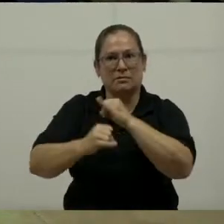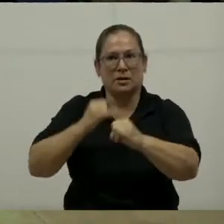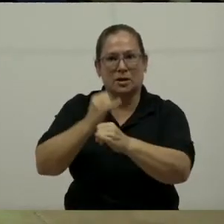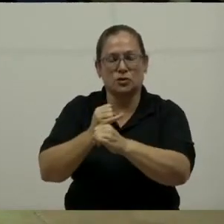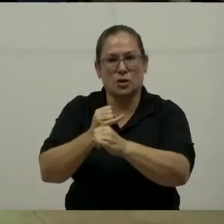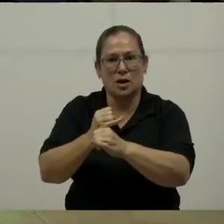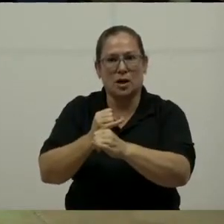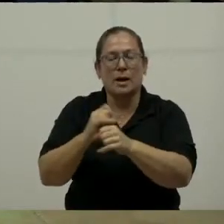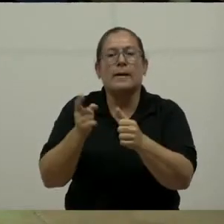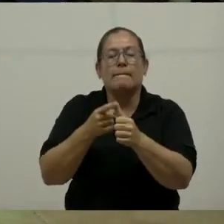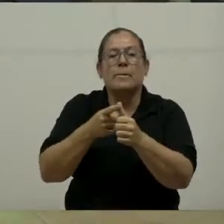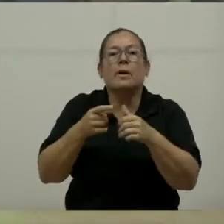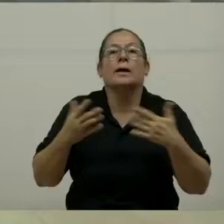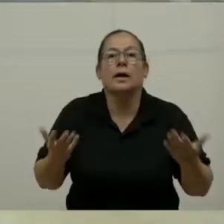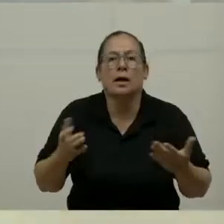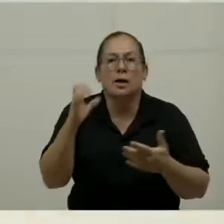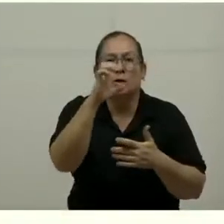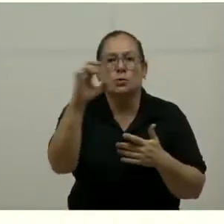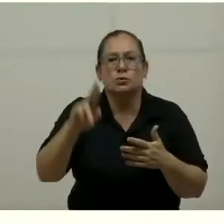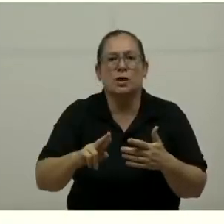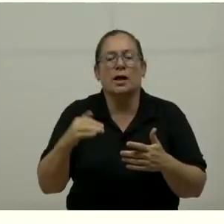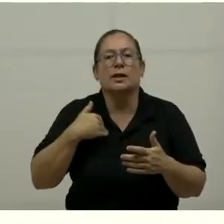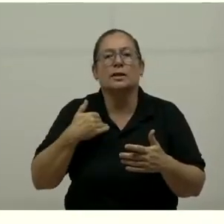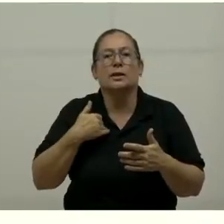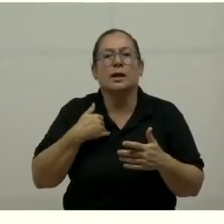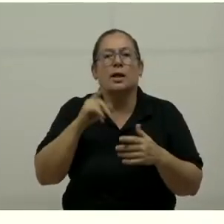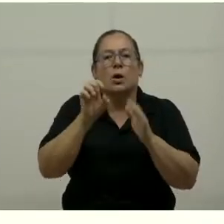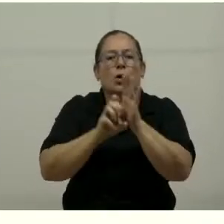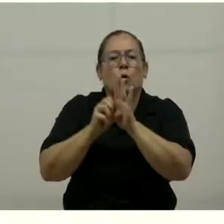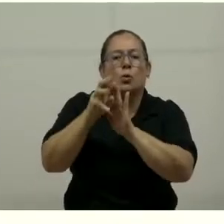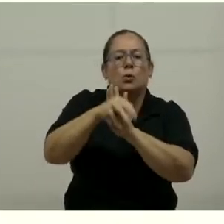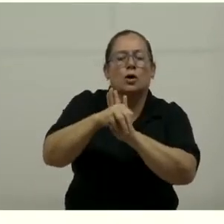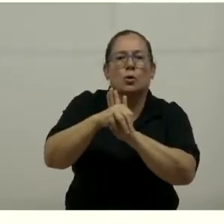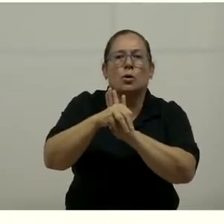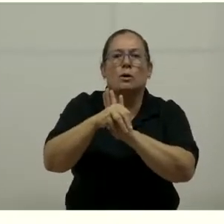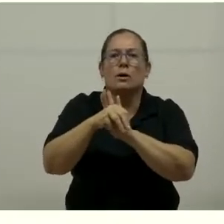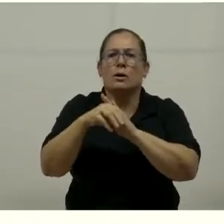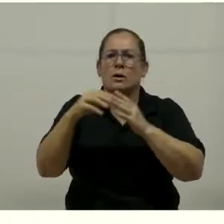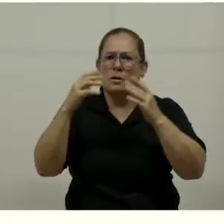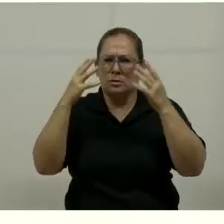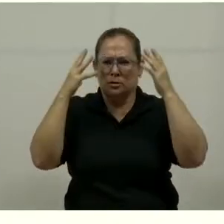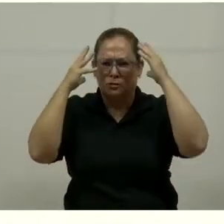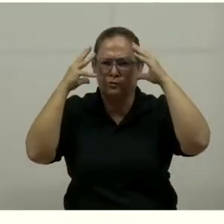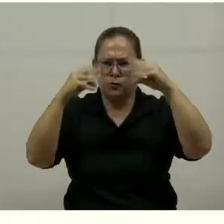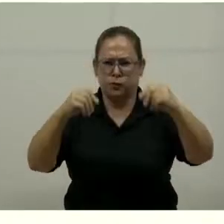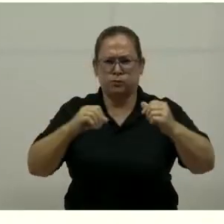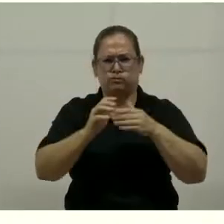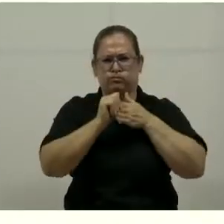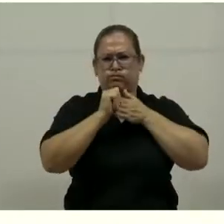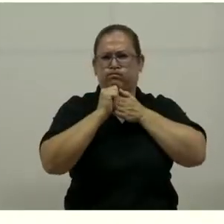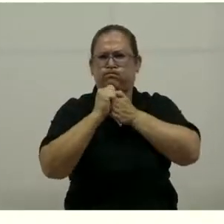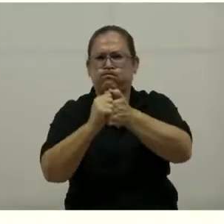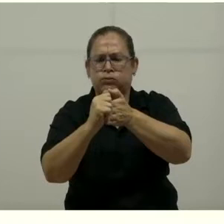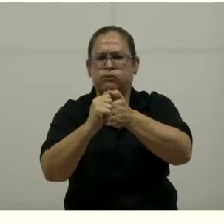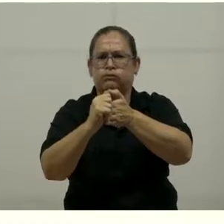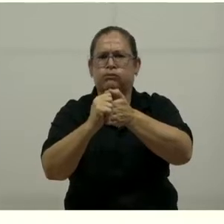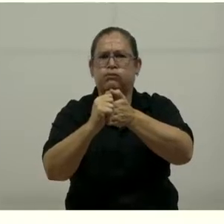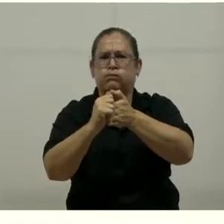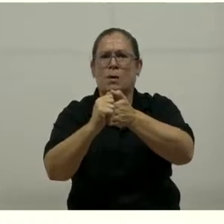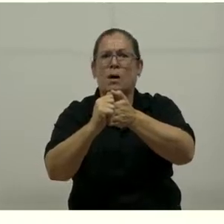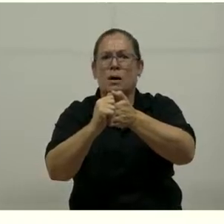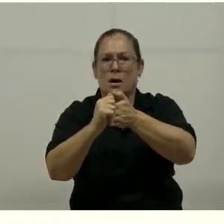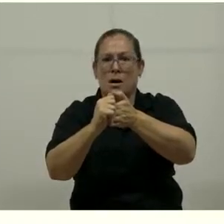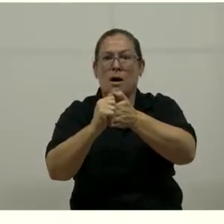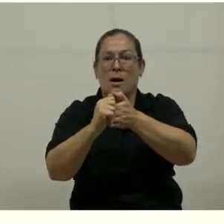primero tiene que ver con que Costa Rica tiene ese currículum para ser un país influyente, líder, actor de cambio. Y